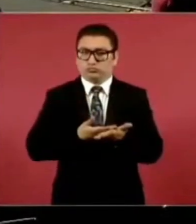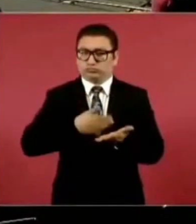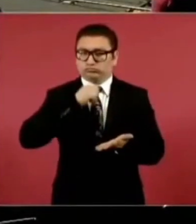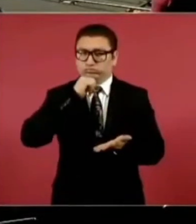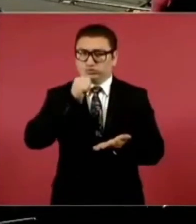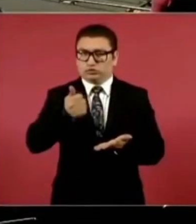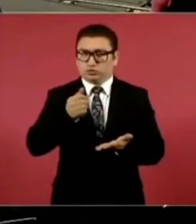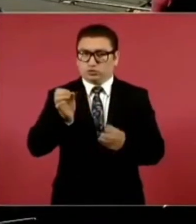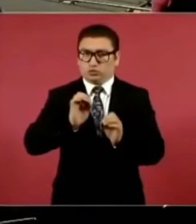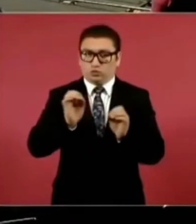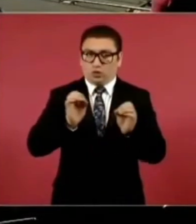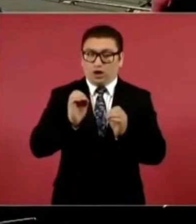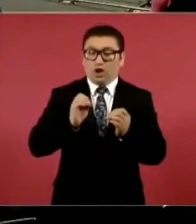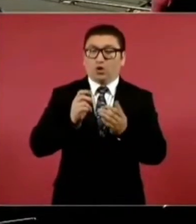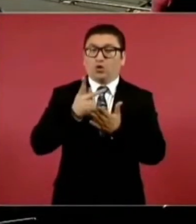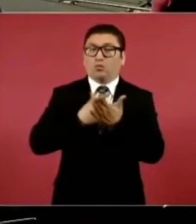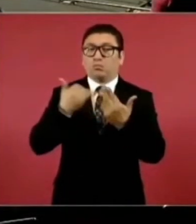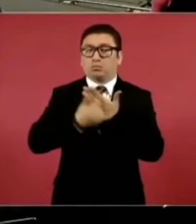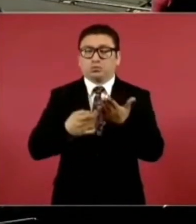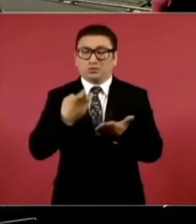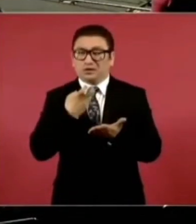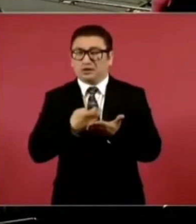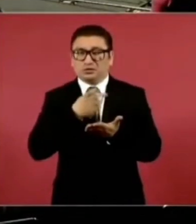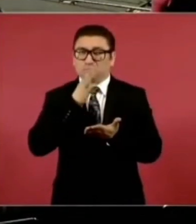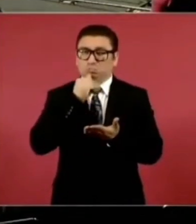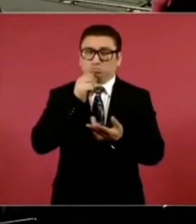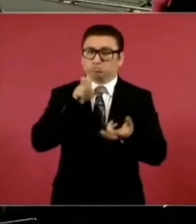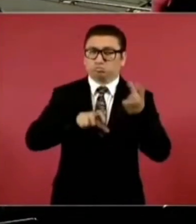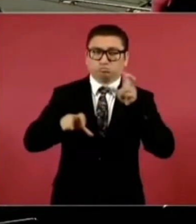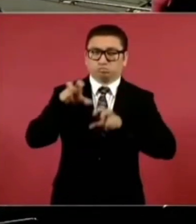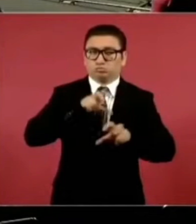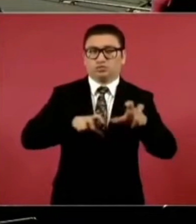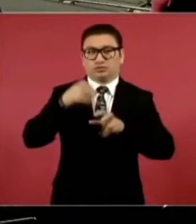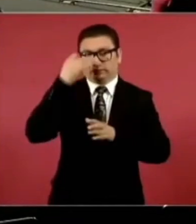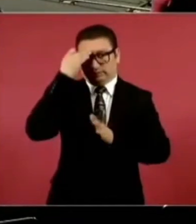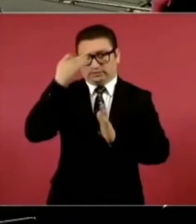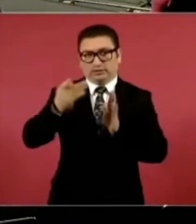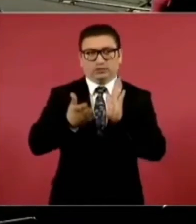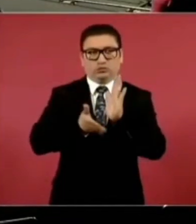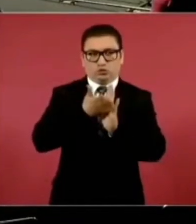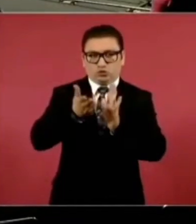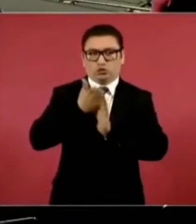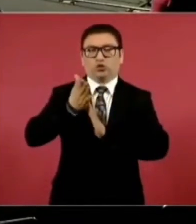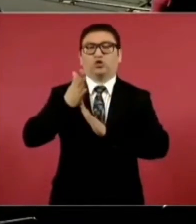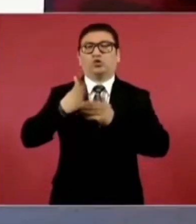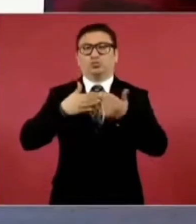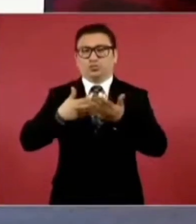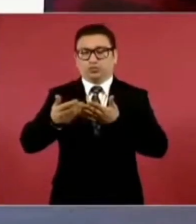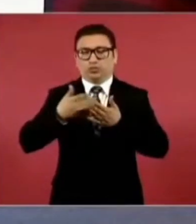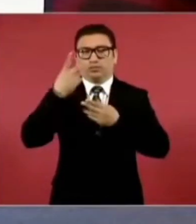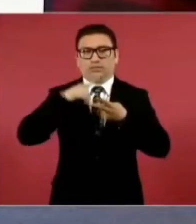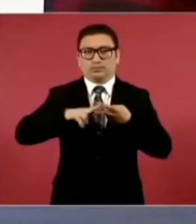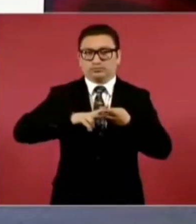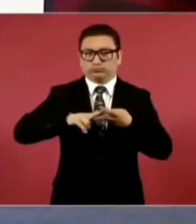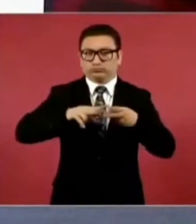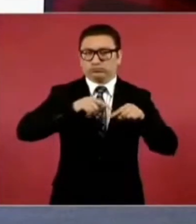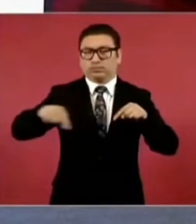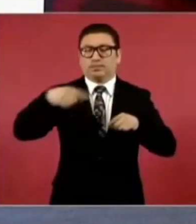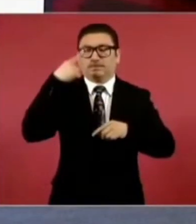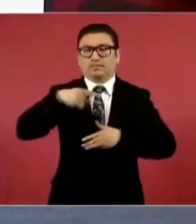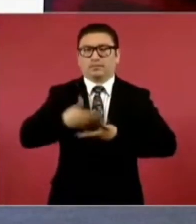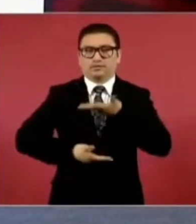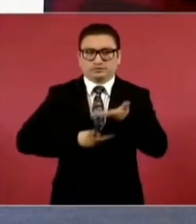viables en inversión, tiempo de construcción, modernización de vías para otorgar el servicio de